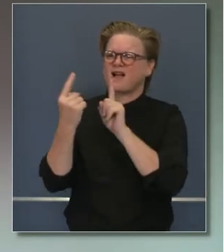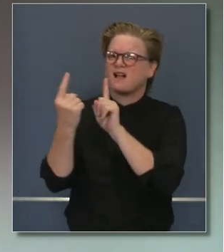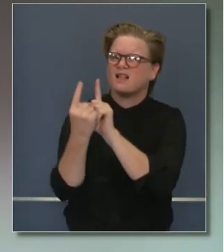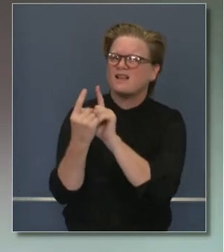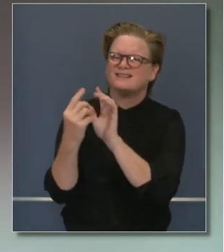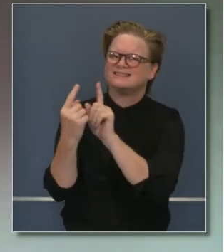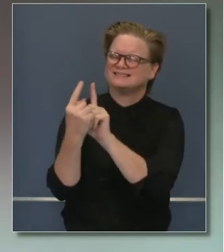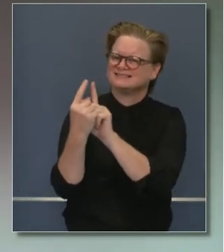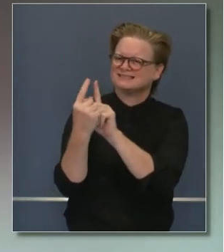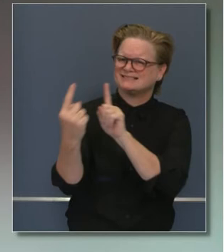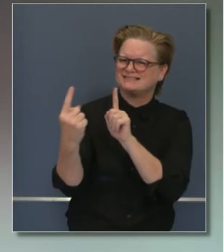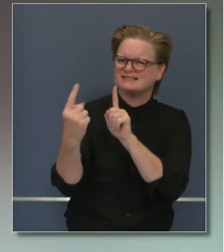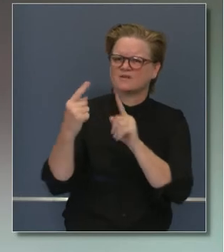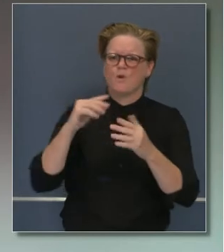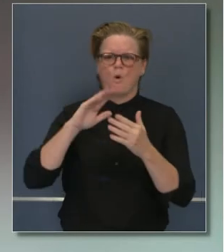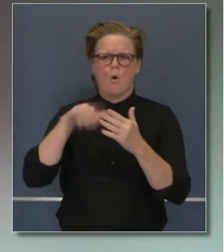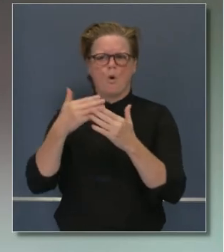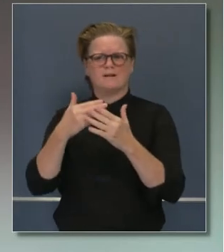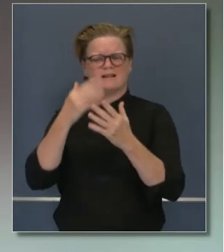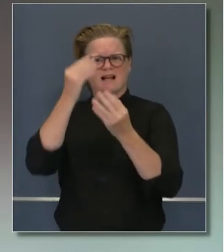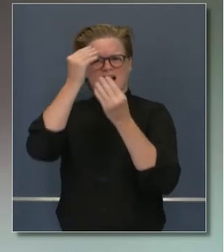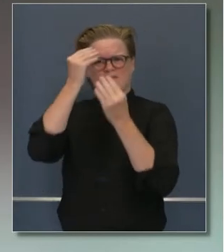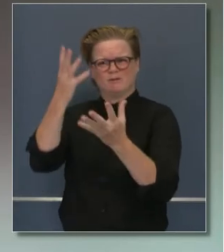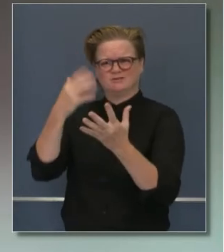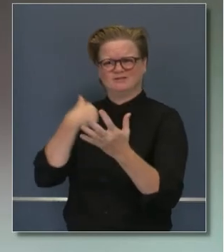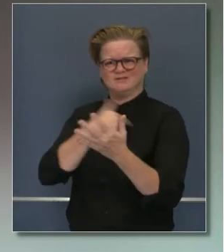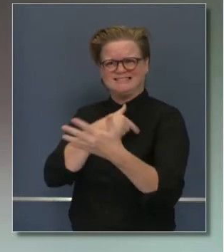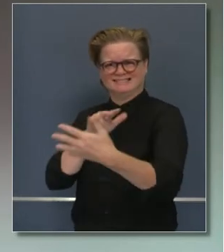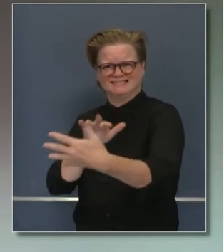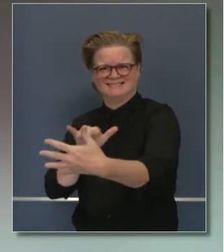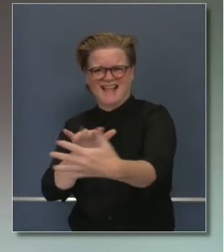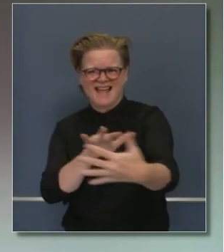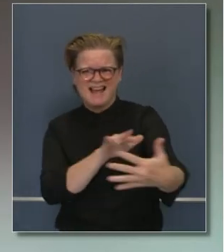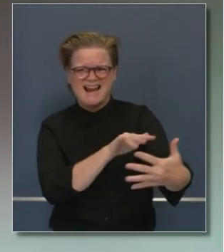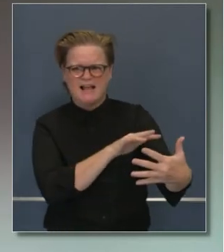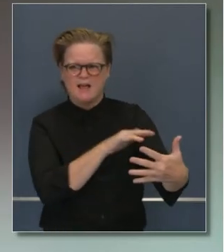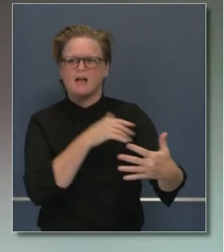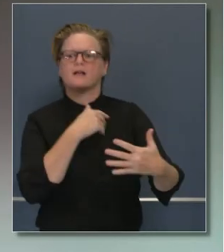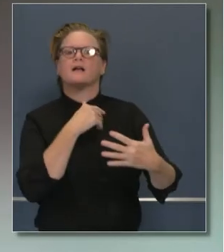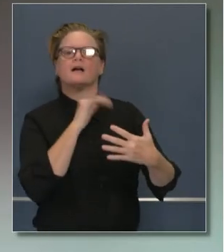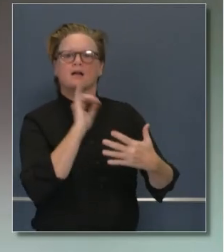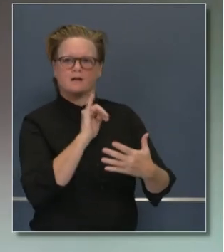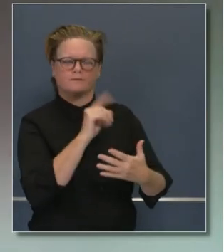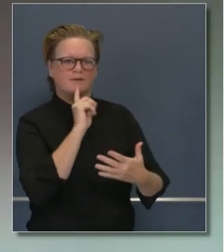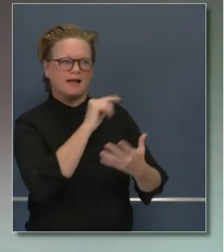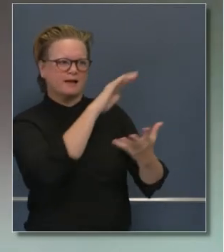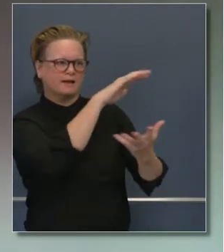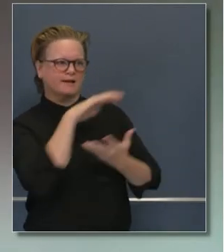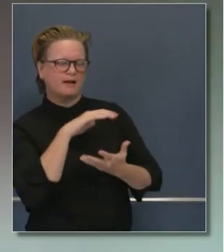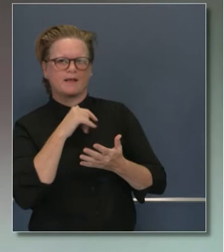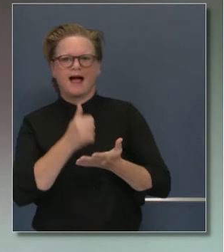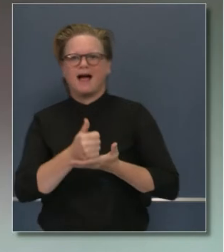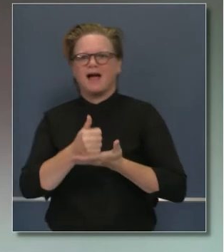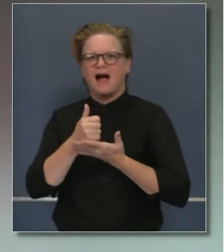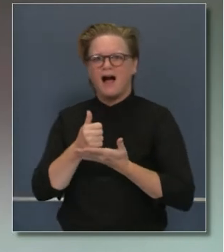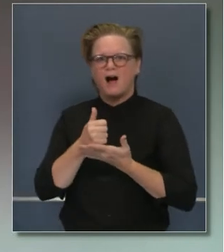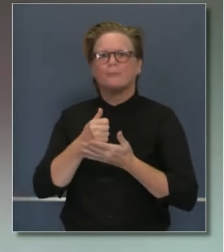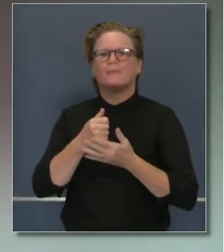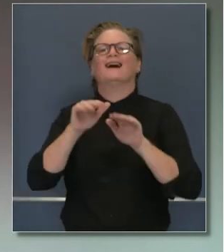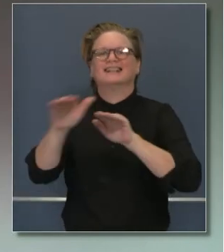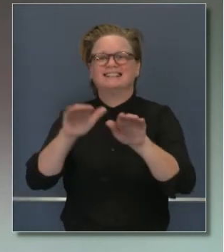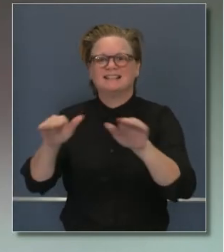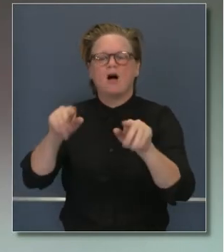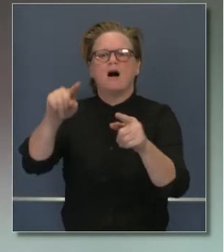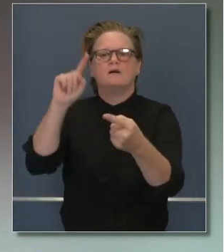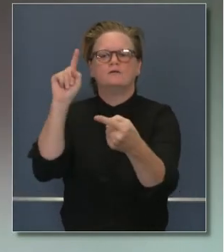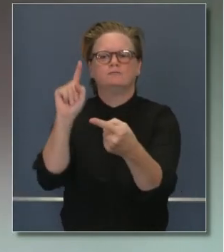al socializar, celebran, hacen cosas que permiten que se propague la